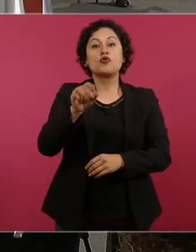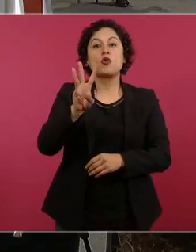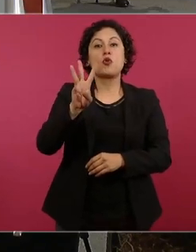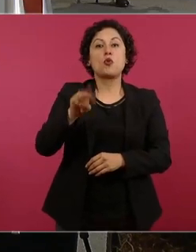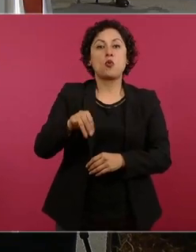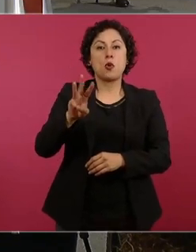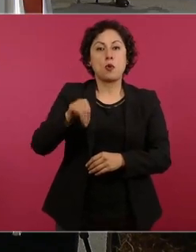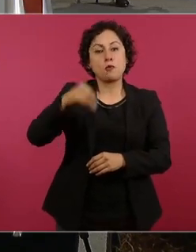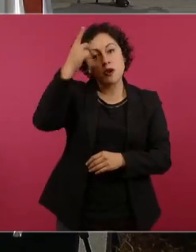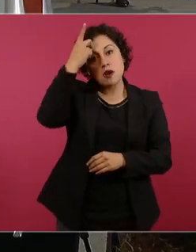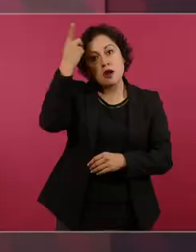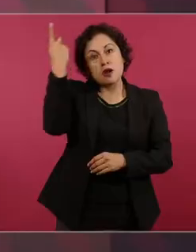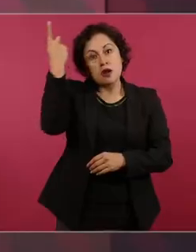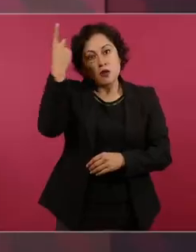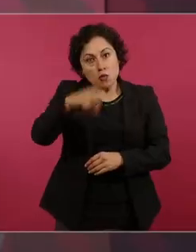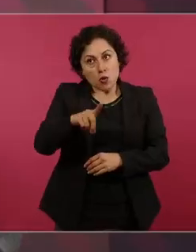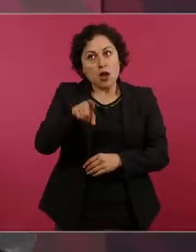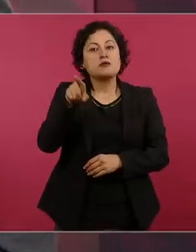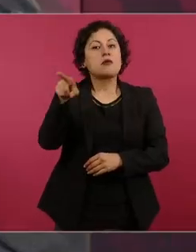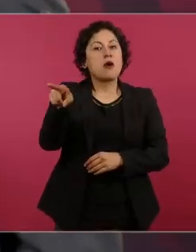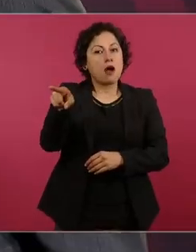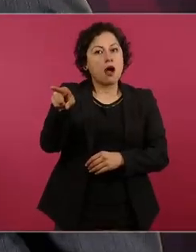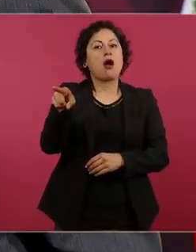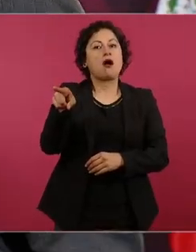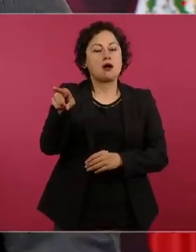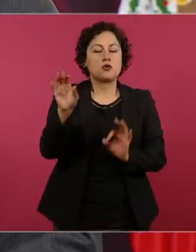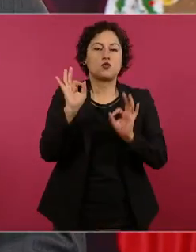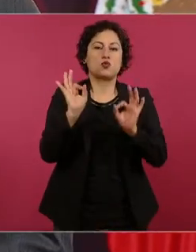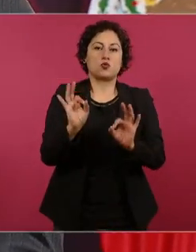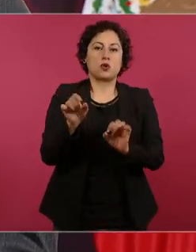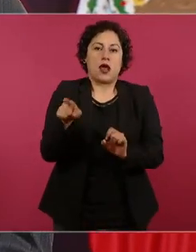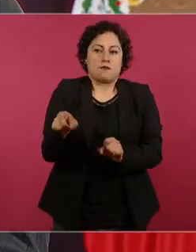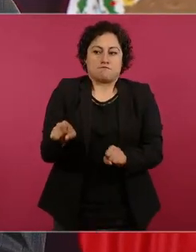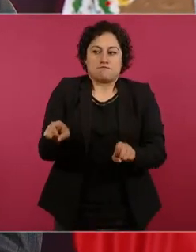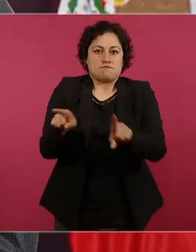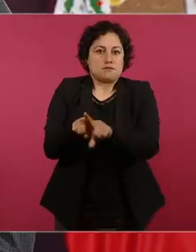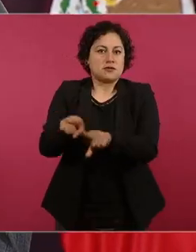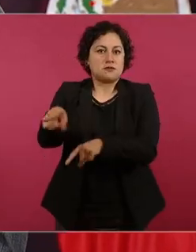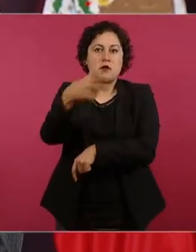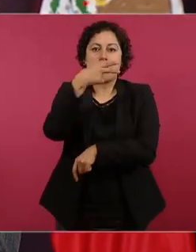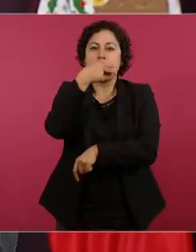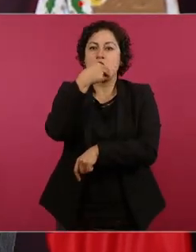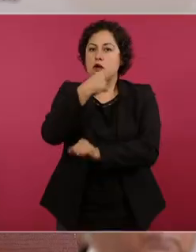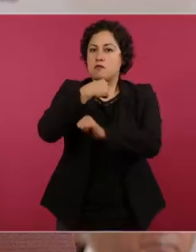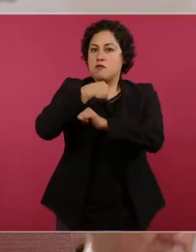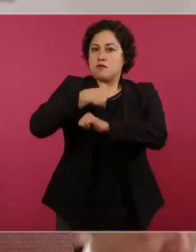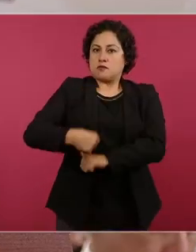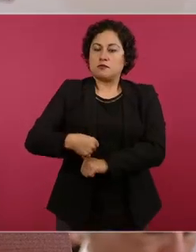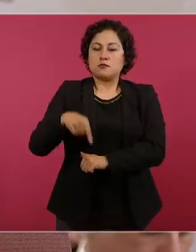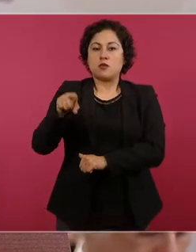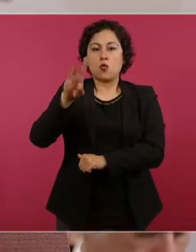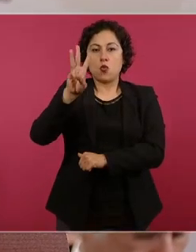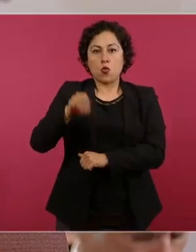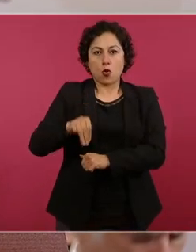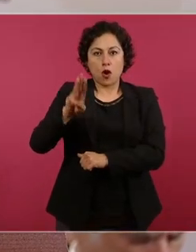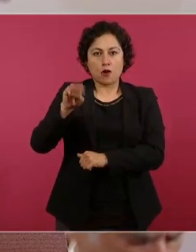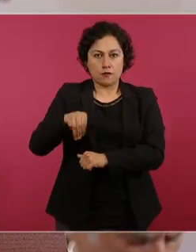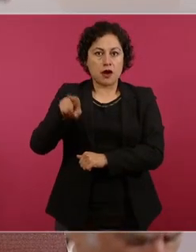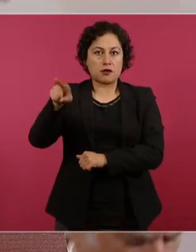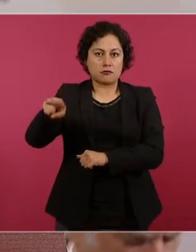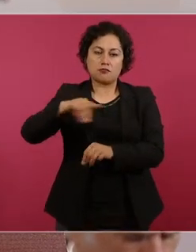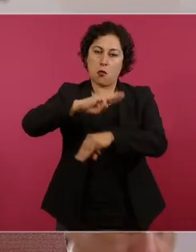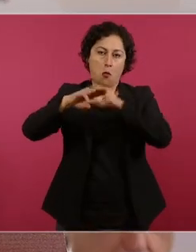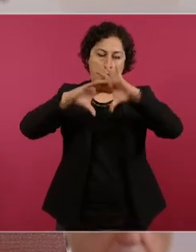incluso por instrucciones del gerente de Walmart a nivel